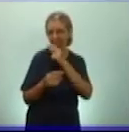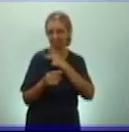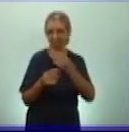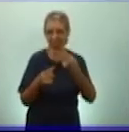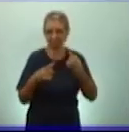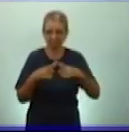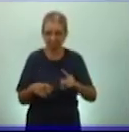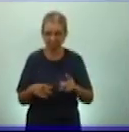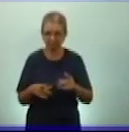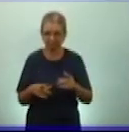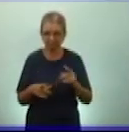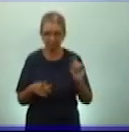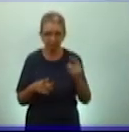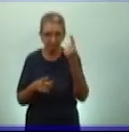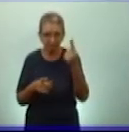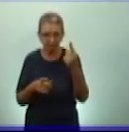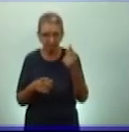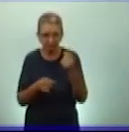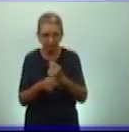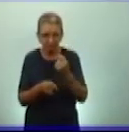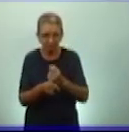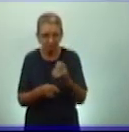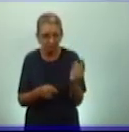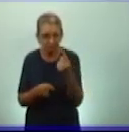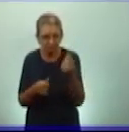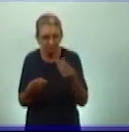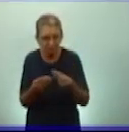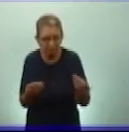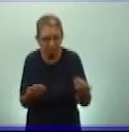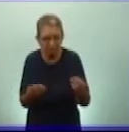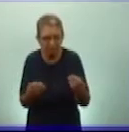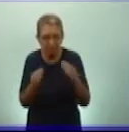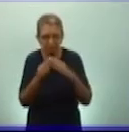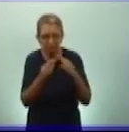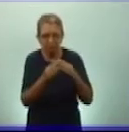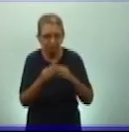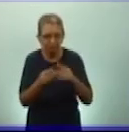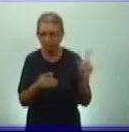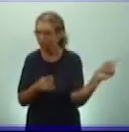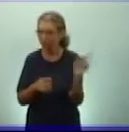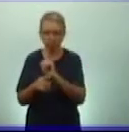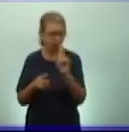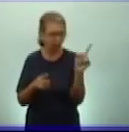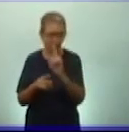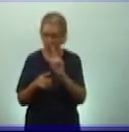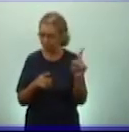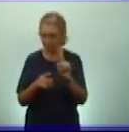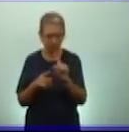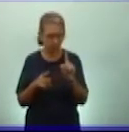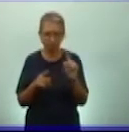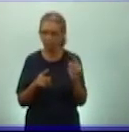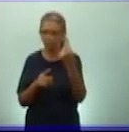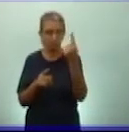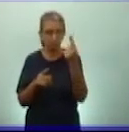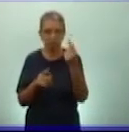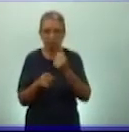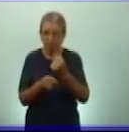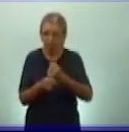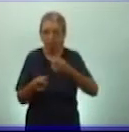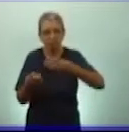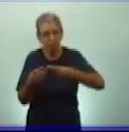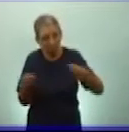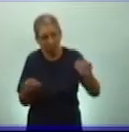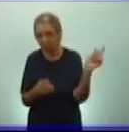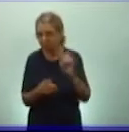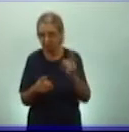se dedicaban solo a trabajar la tierra? ¿Esa comuna campesina? Claro que no, queridos estudiantes. Además del trabajo de la tierra,